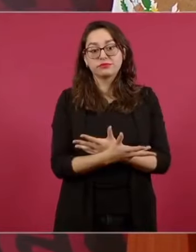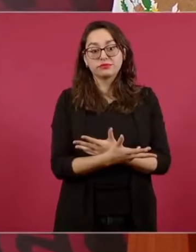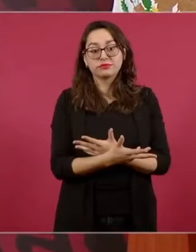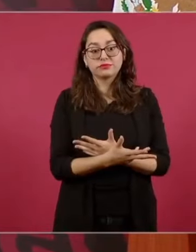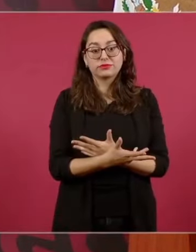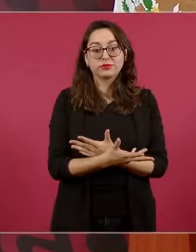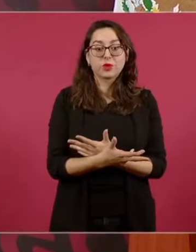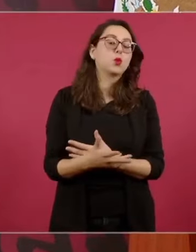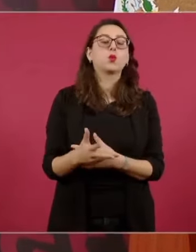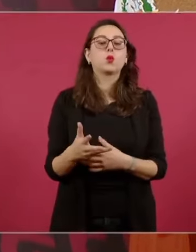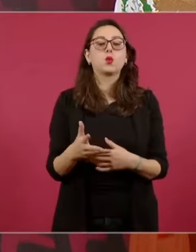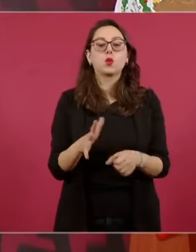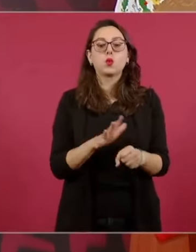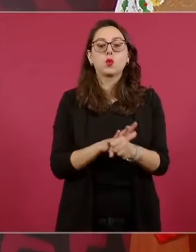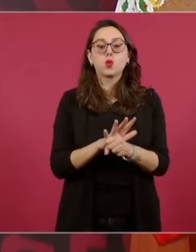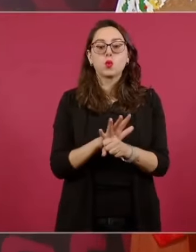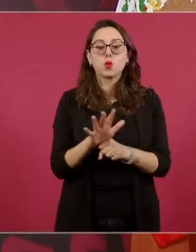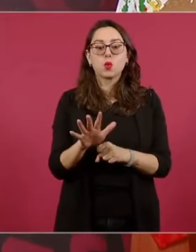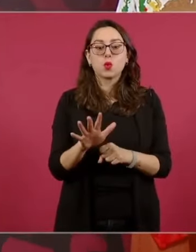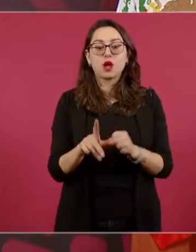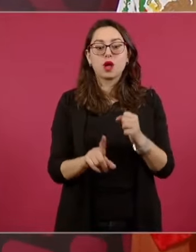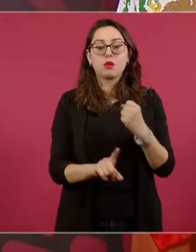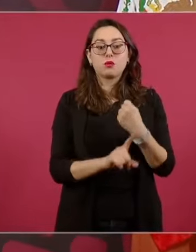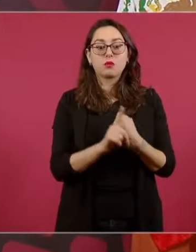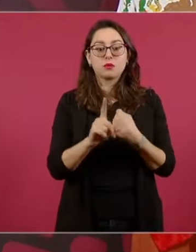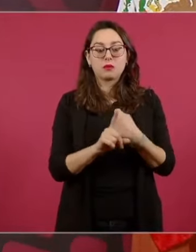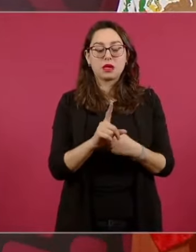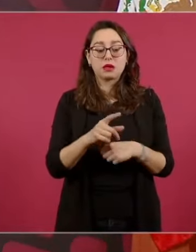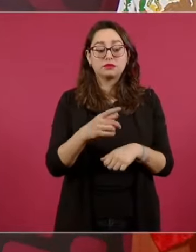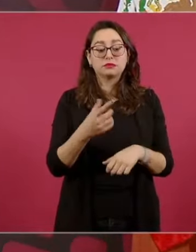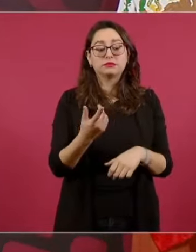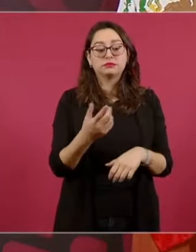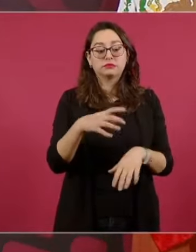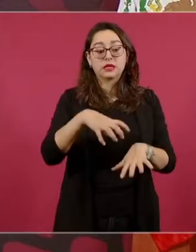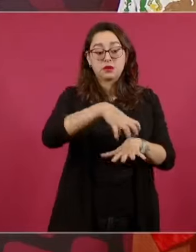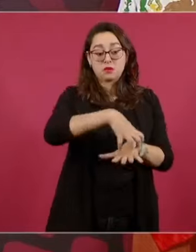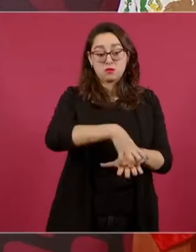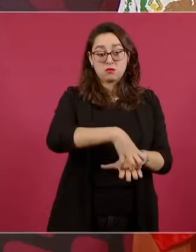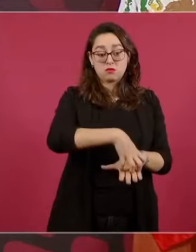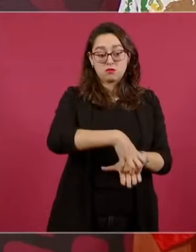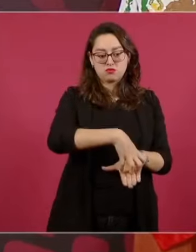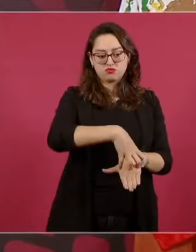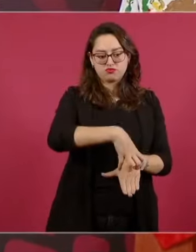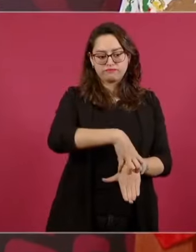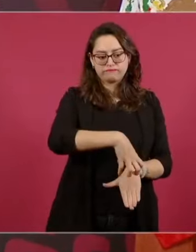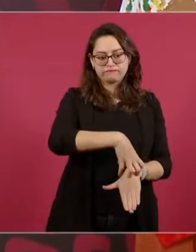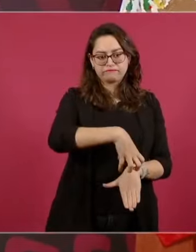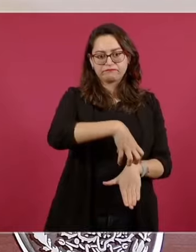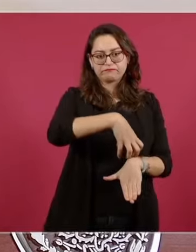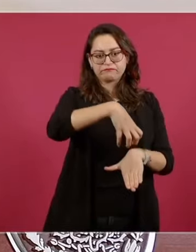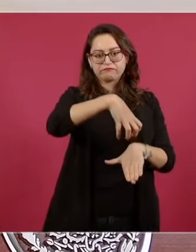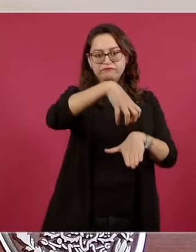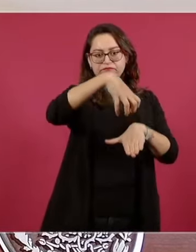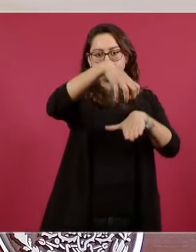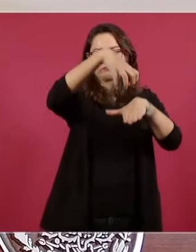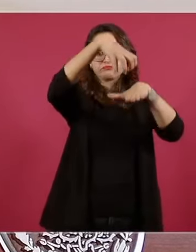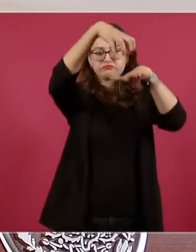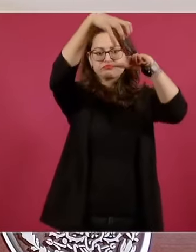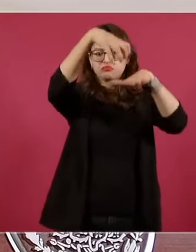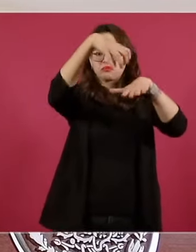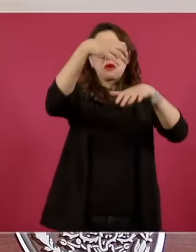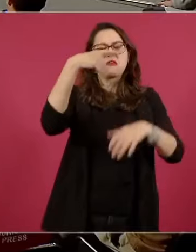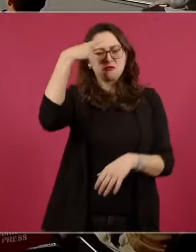levantarla, sino empezar a bajarla para colocarla. Y estaba yo